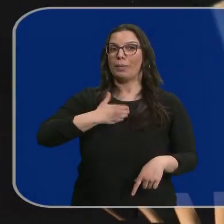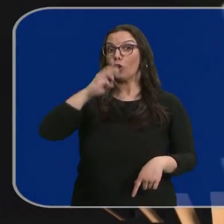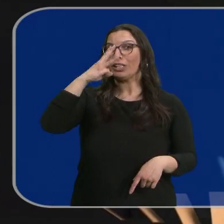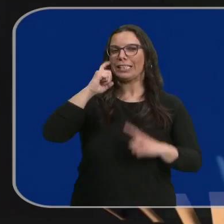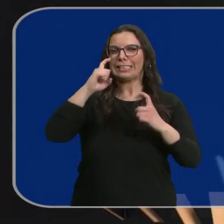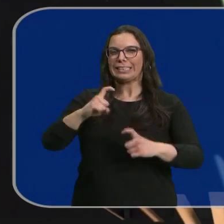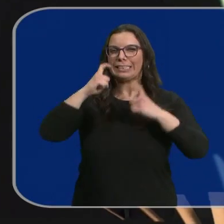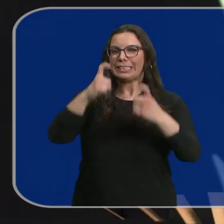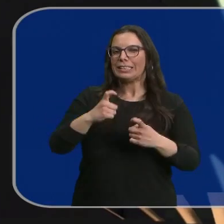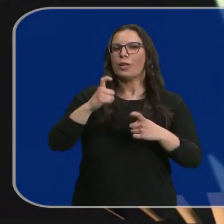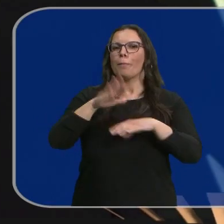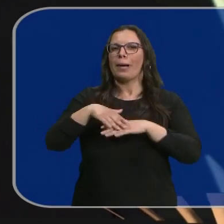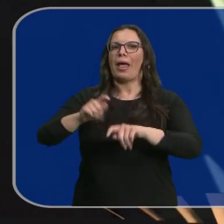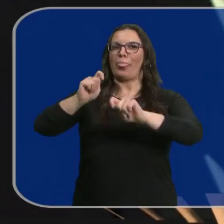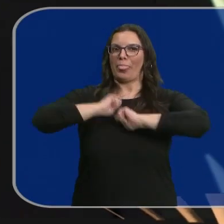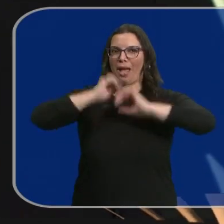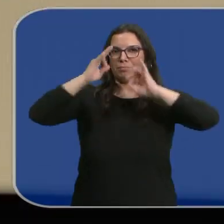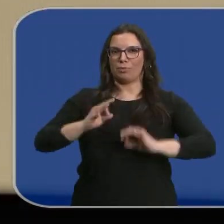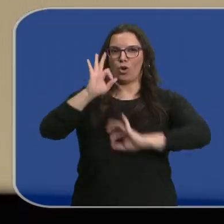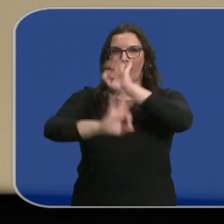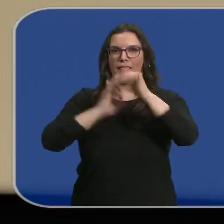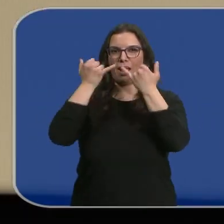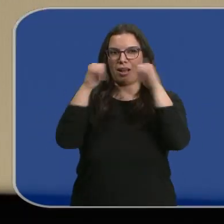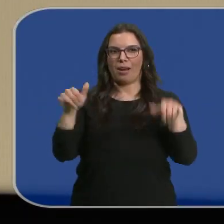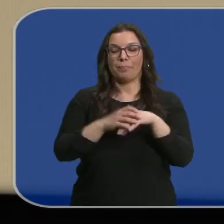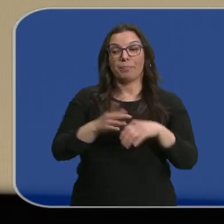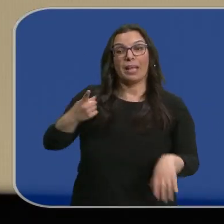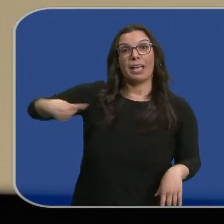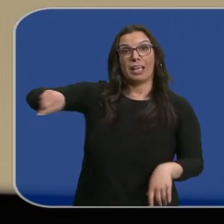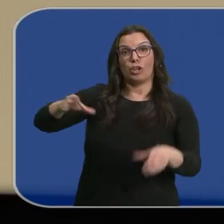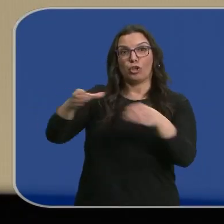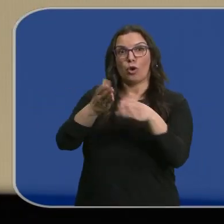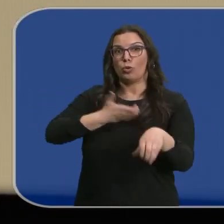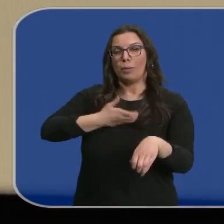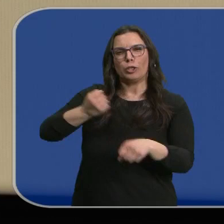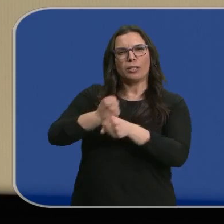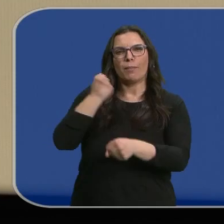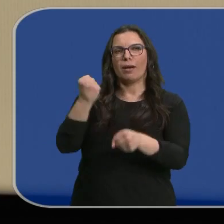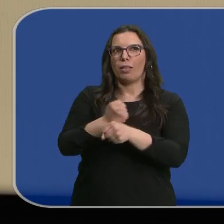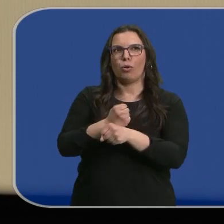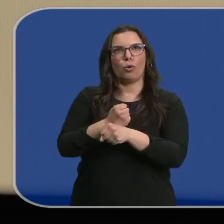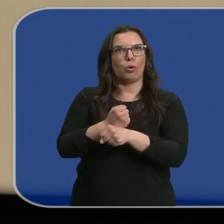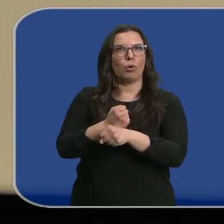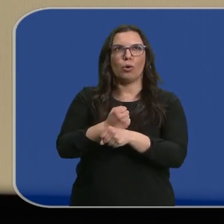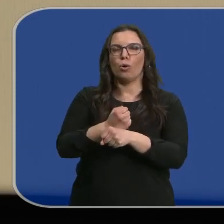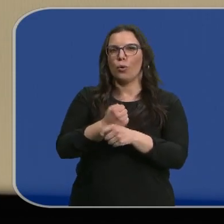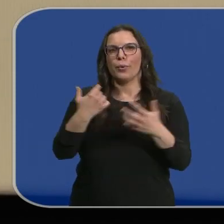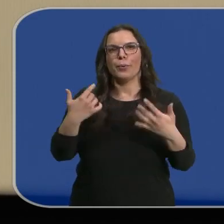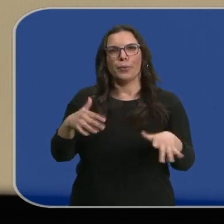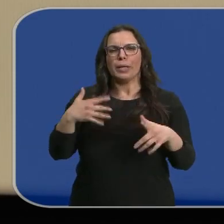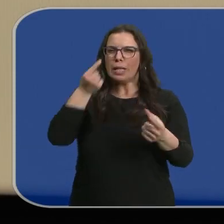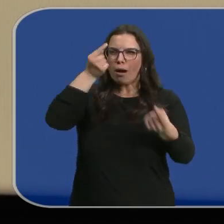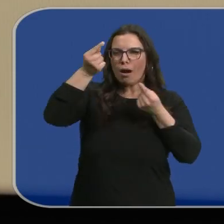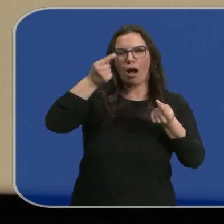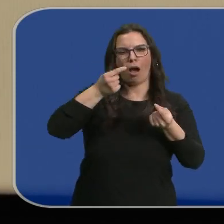intentando albergar la gala del cine español. Han trabajado de una manera muy